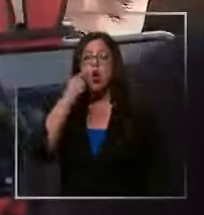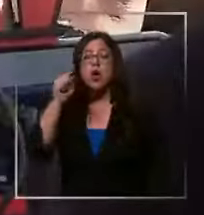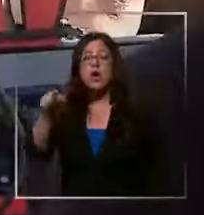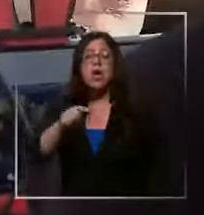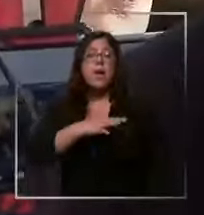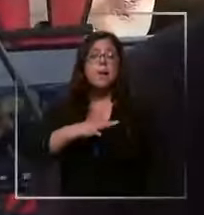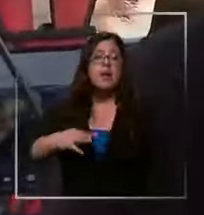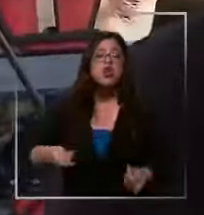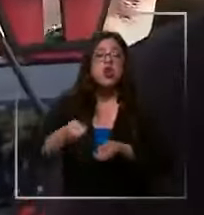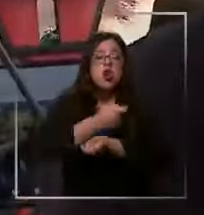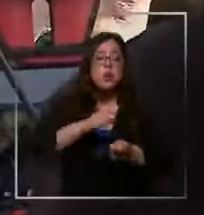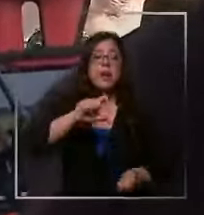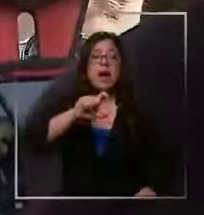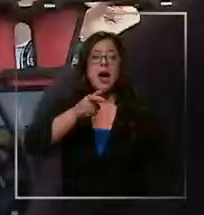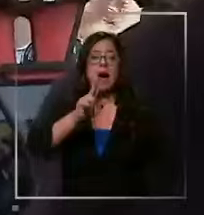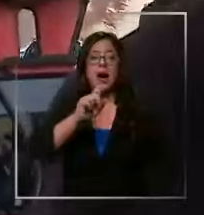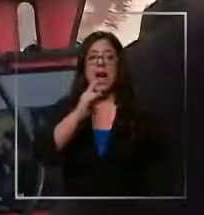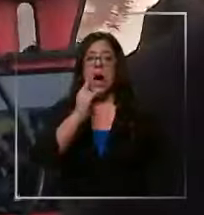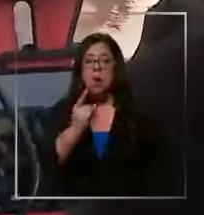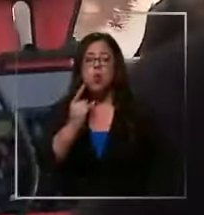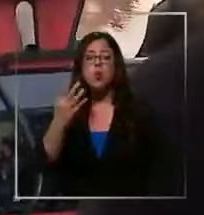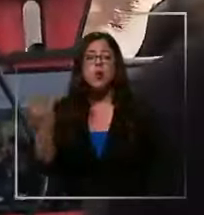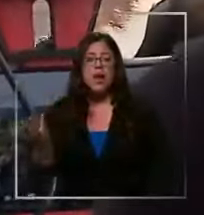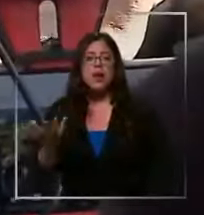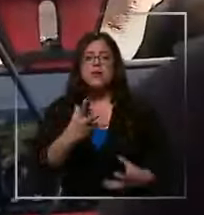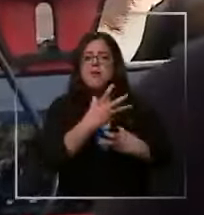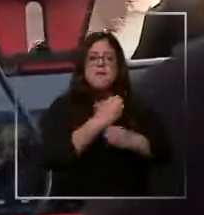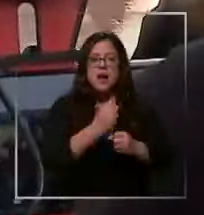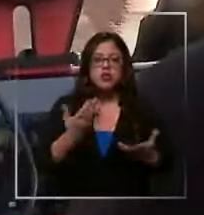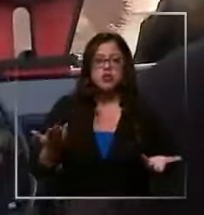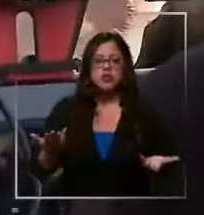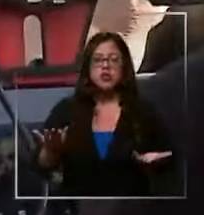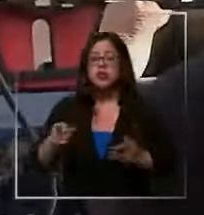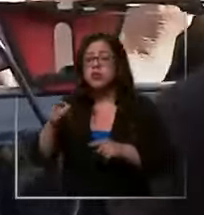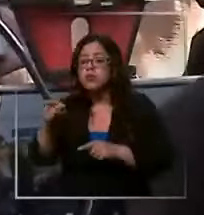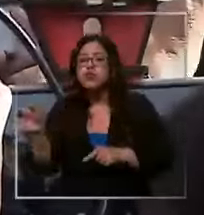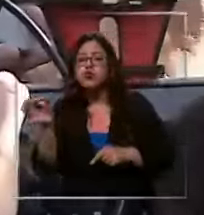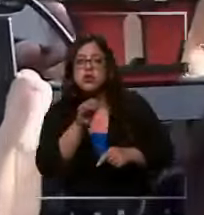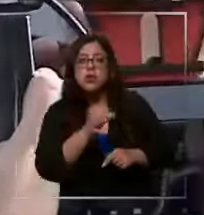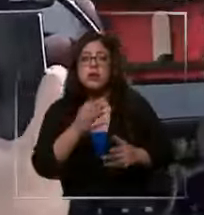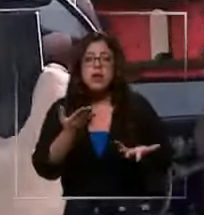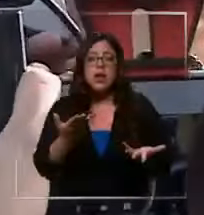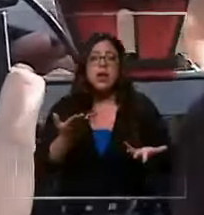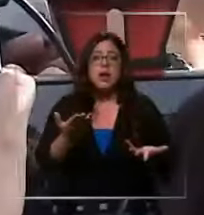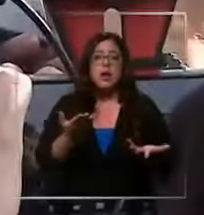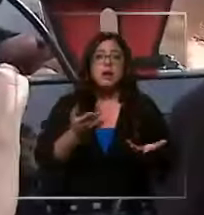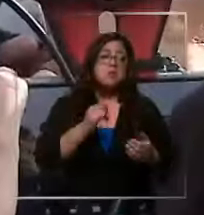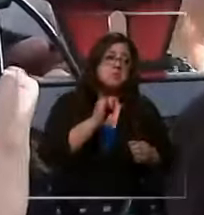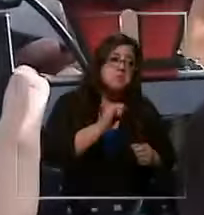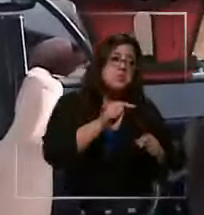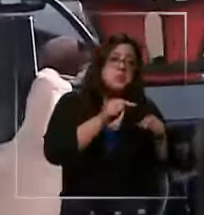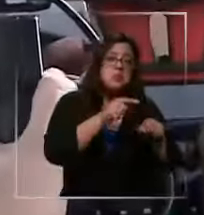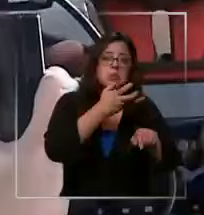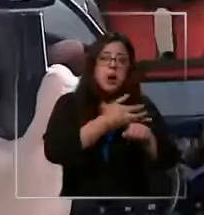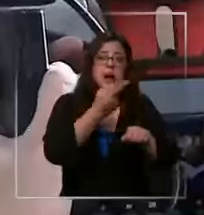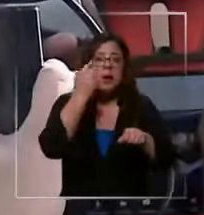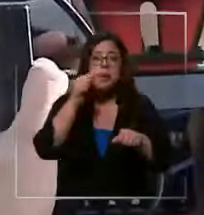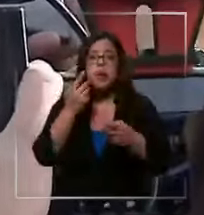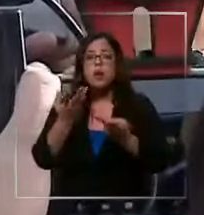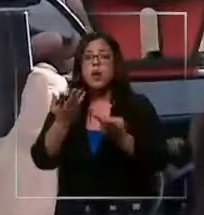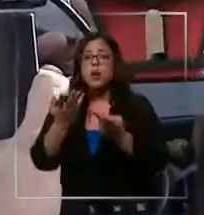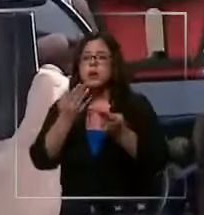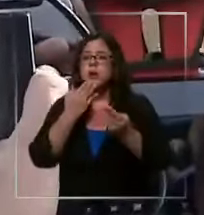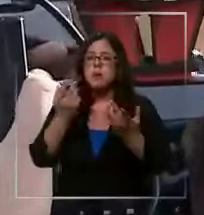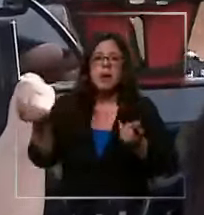tarea. Lo que ha hecho es una resolución donde por un lado dice que hay dumping y por otro permite que siga entrando por